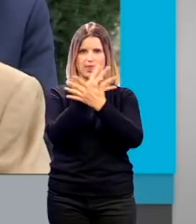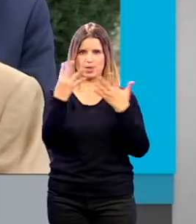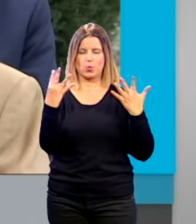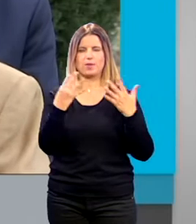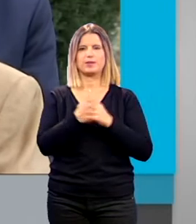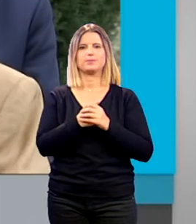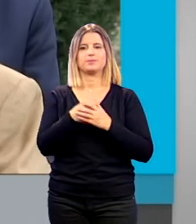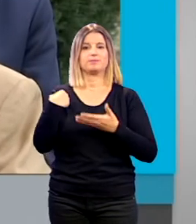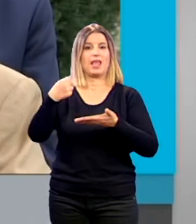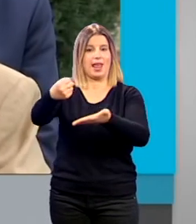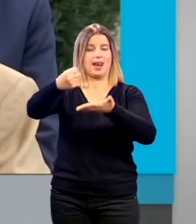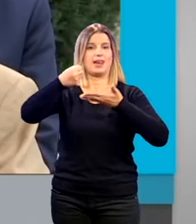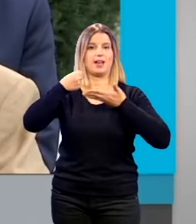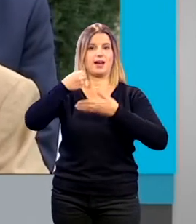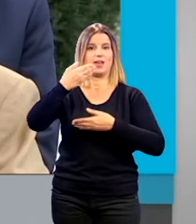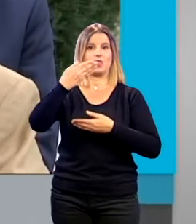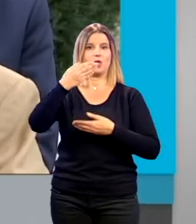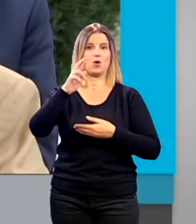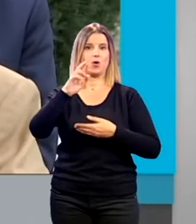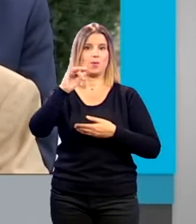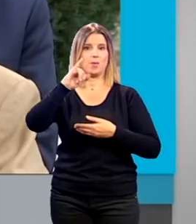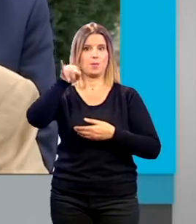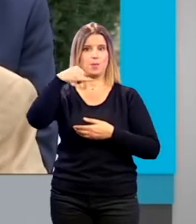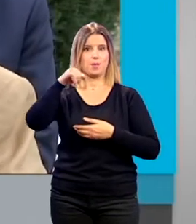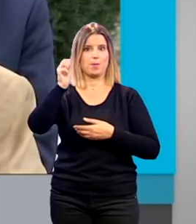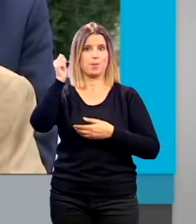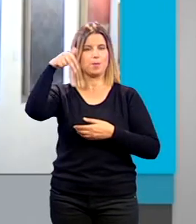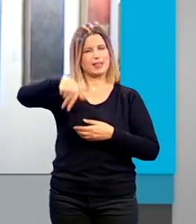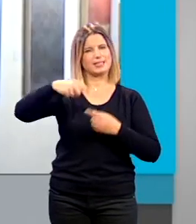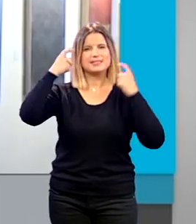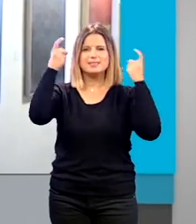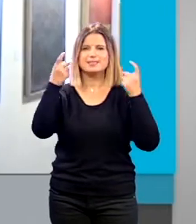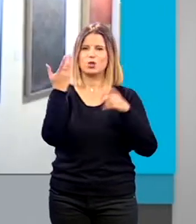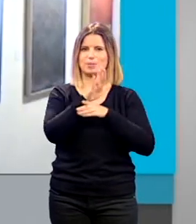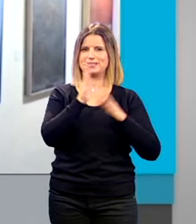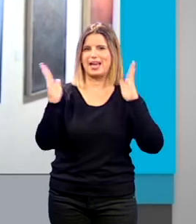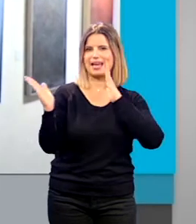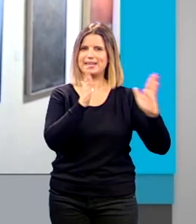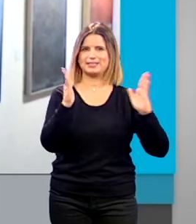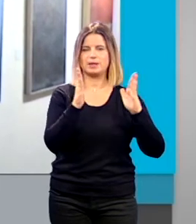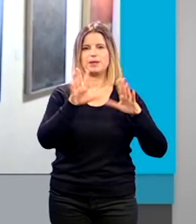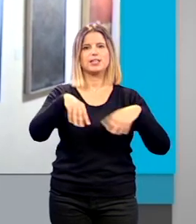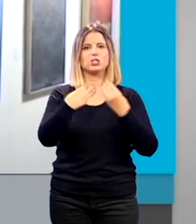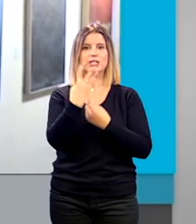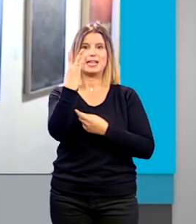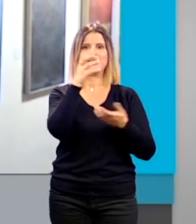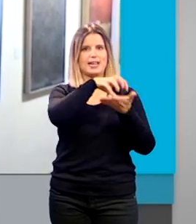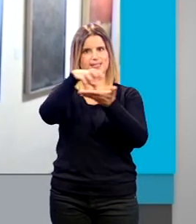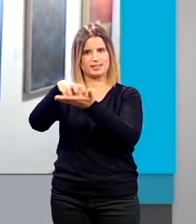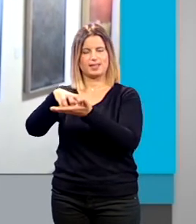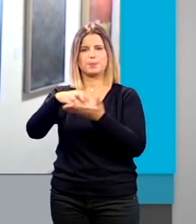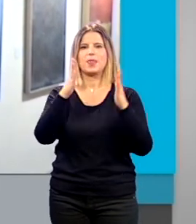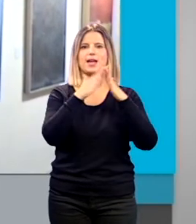en el legado Brazán he intentado representar muchas etapas El legado de Brazán tendrá tres sedes en la Casa del